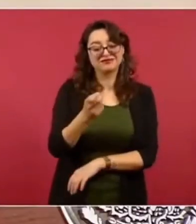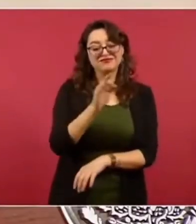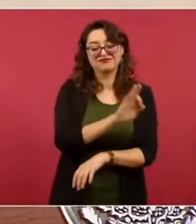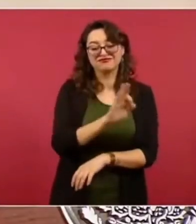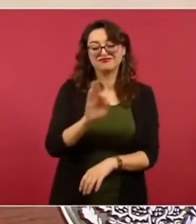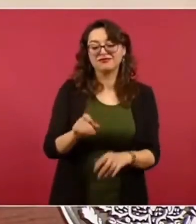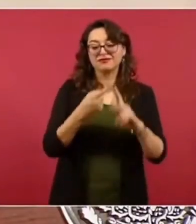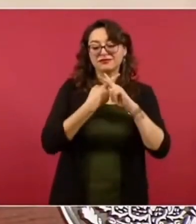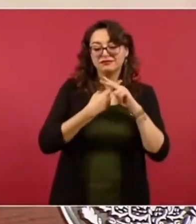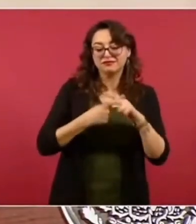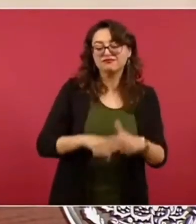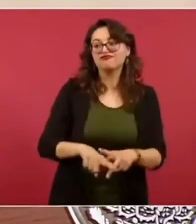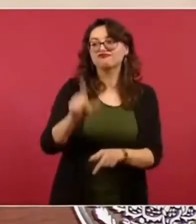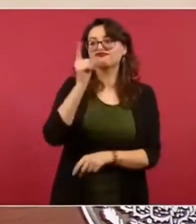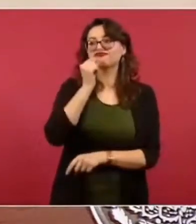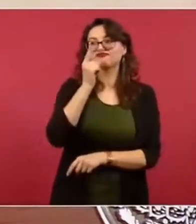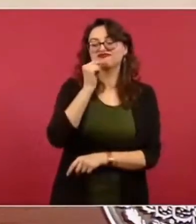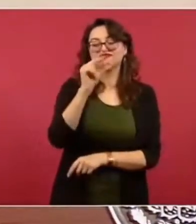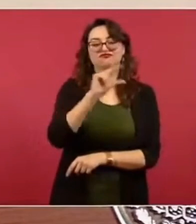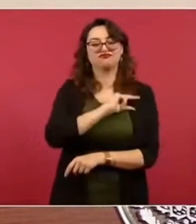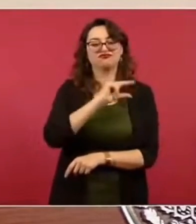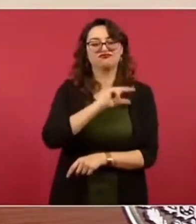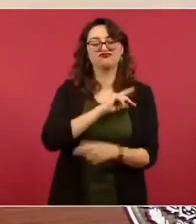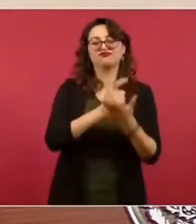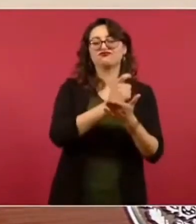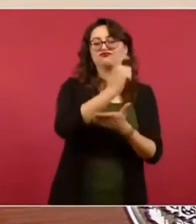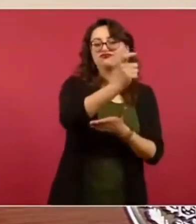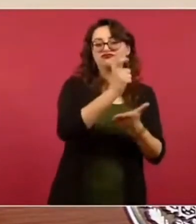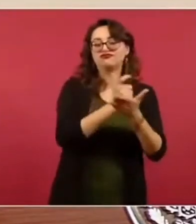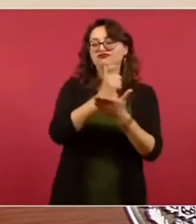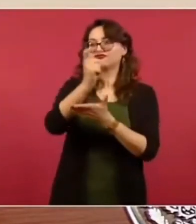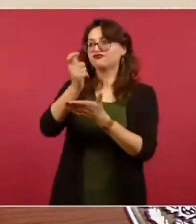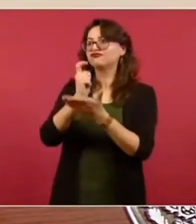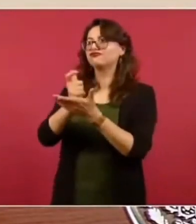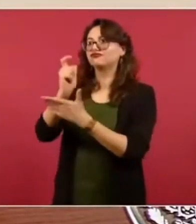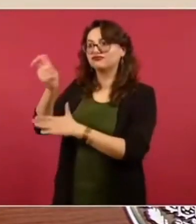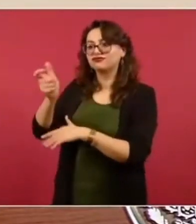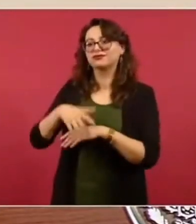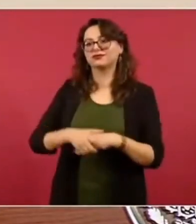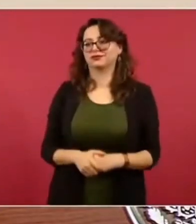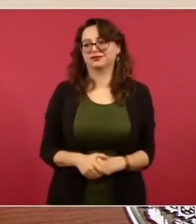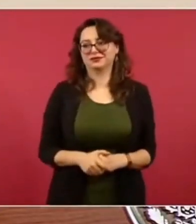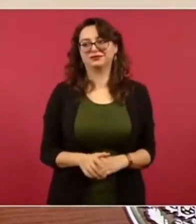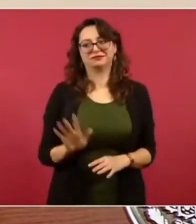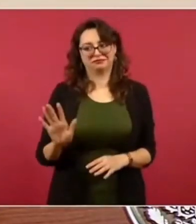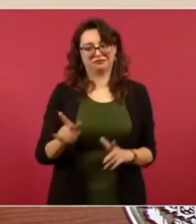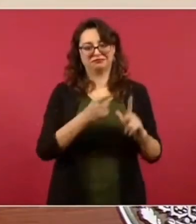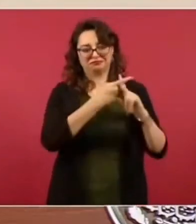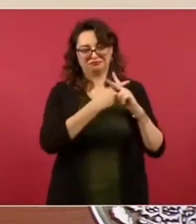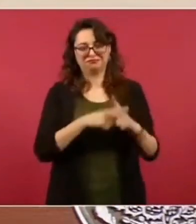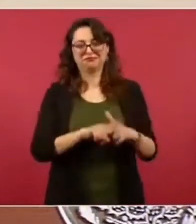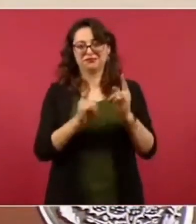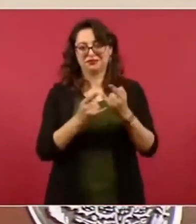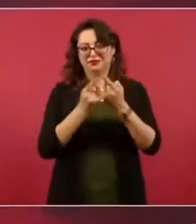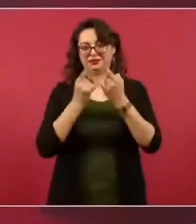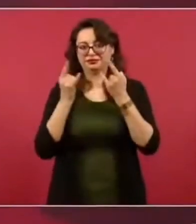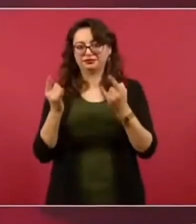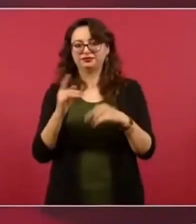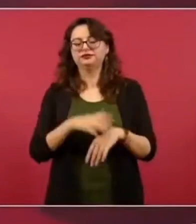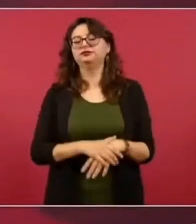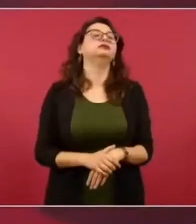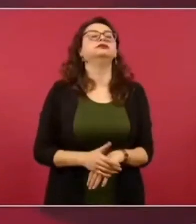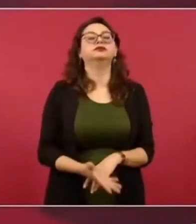aún cuando la Policía Federal dependía de gobernación,